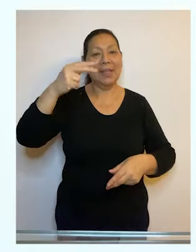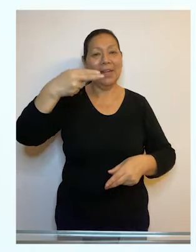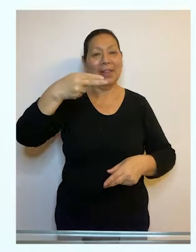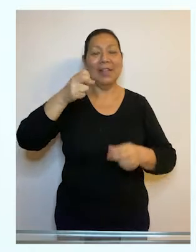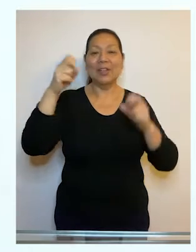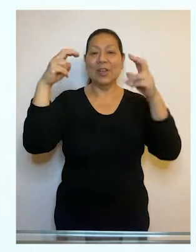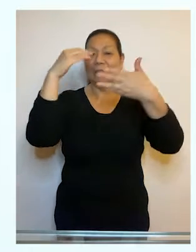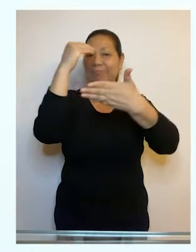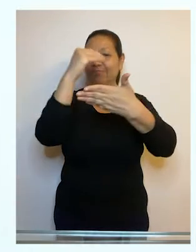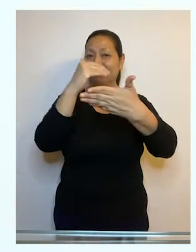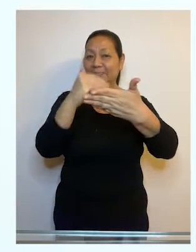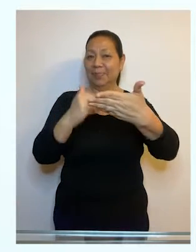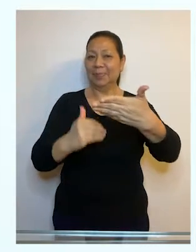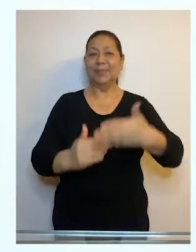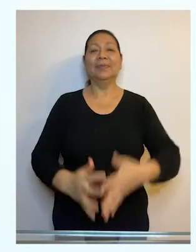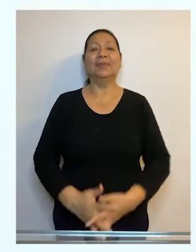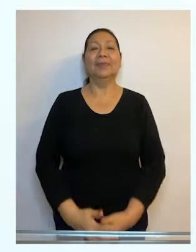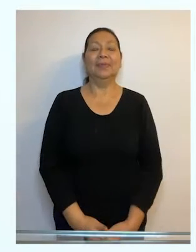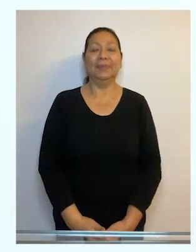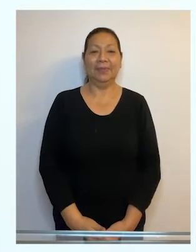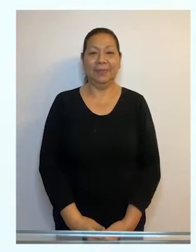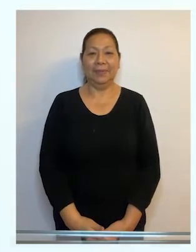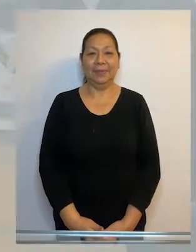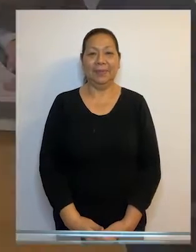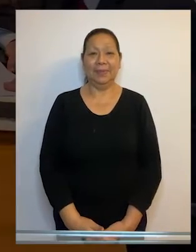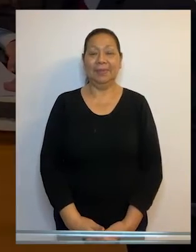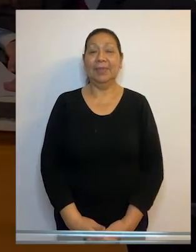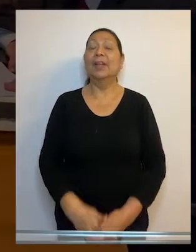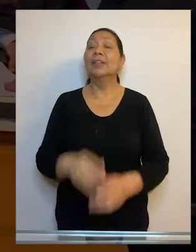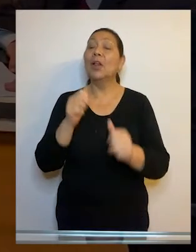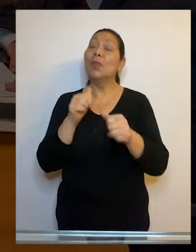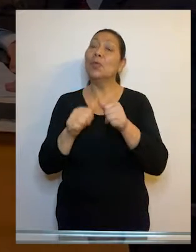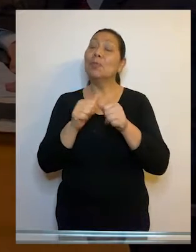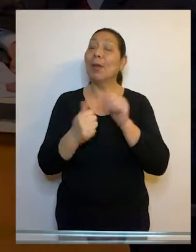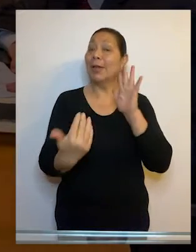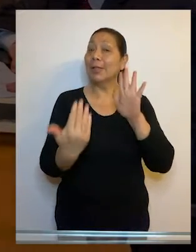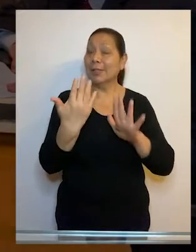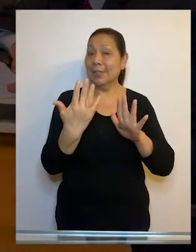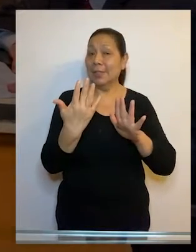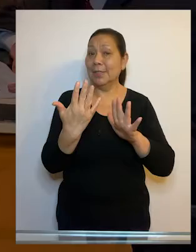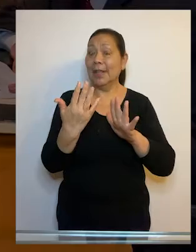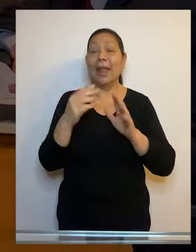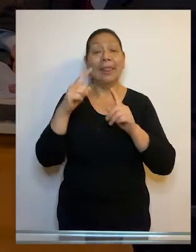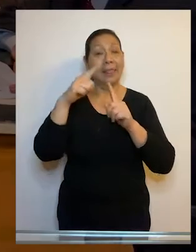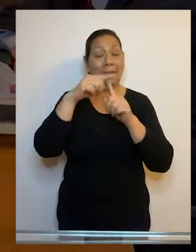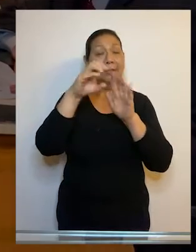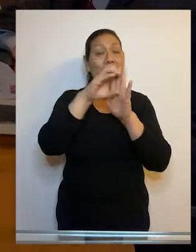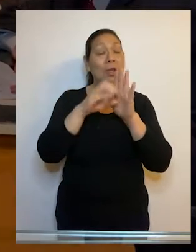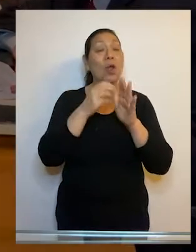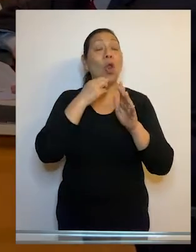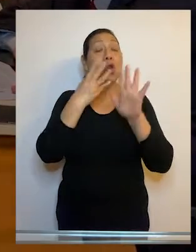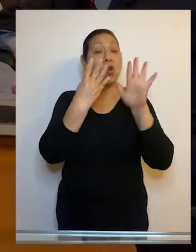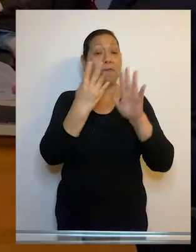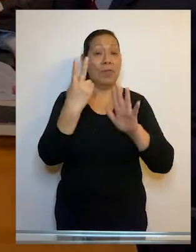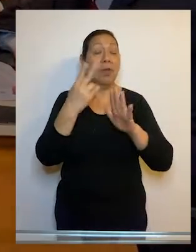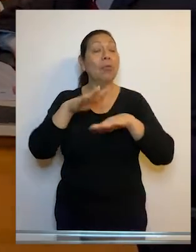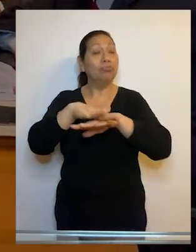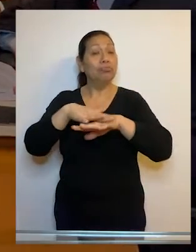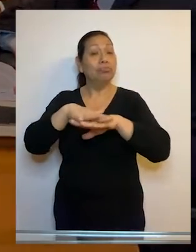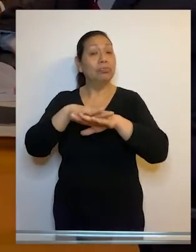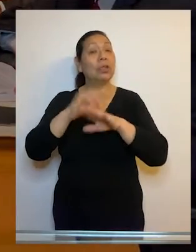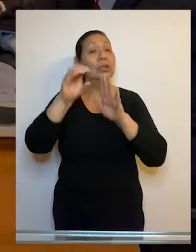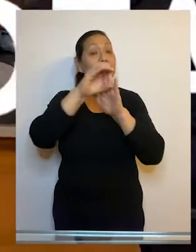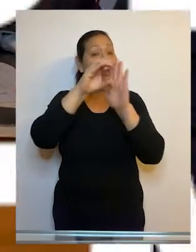Ibáñez, estos son nuestros titulares. En décima quinta audiencia pública, TC dejó al voto 92